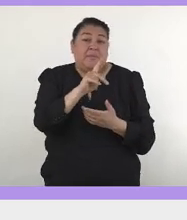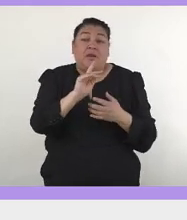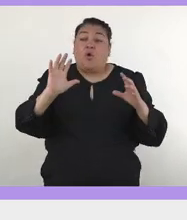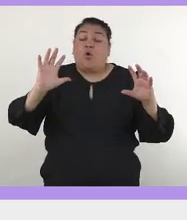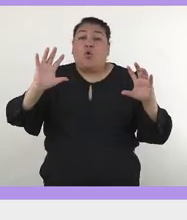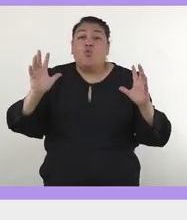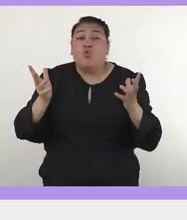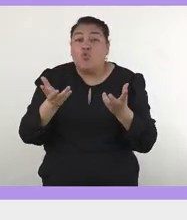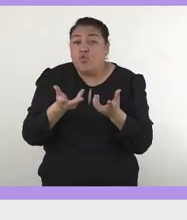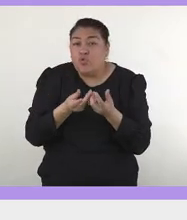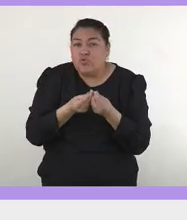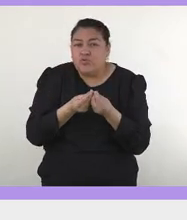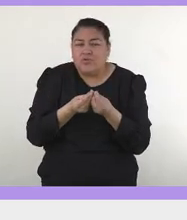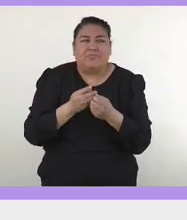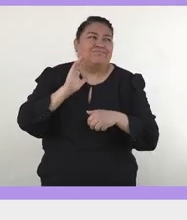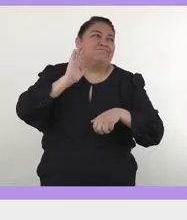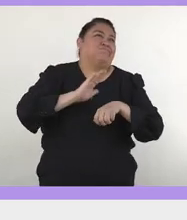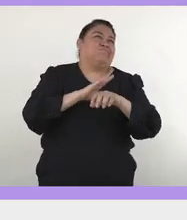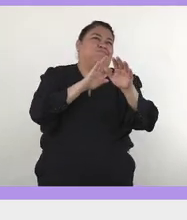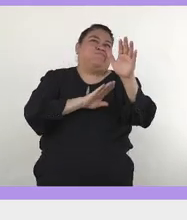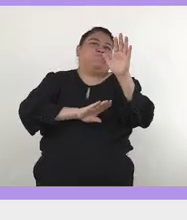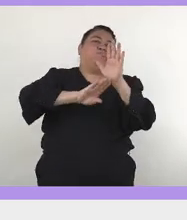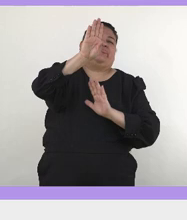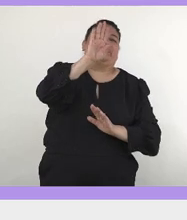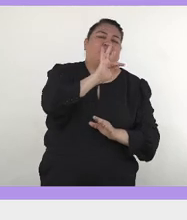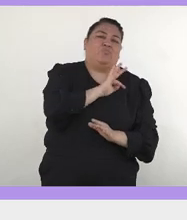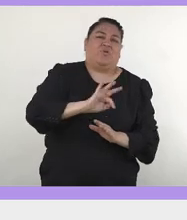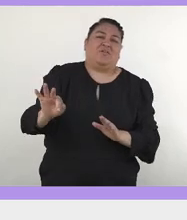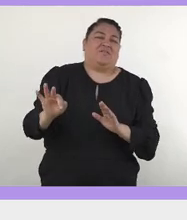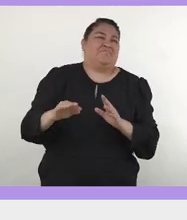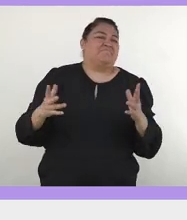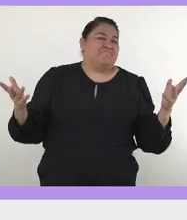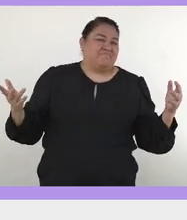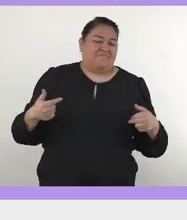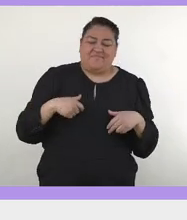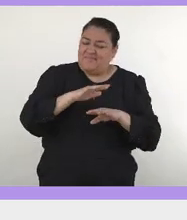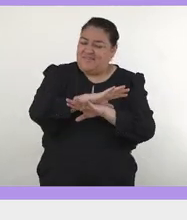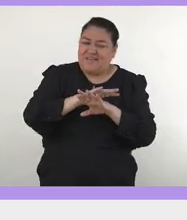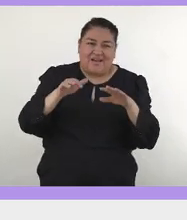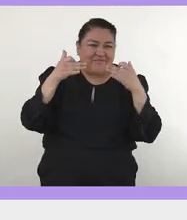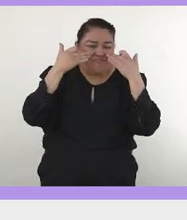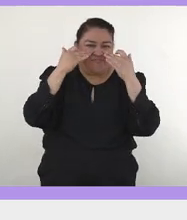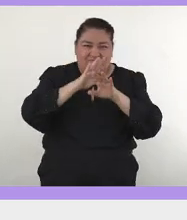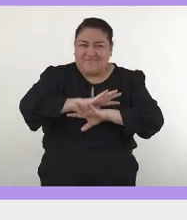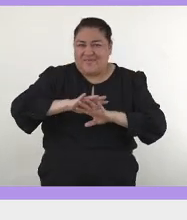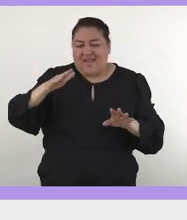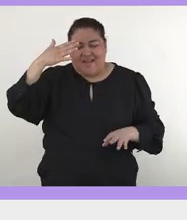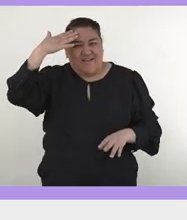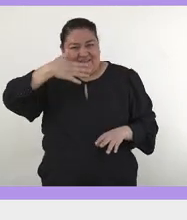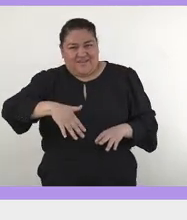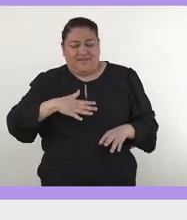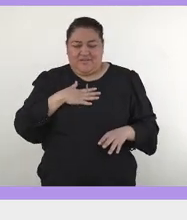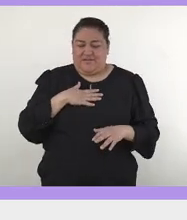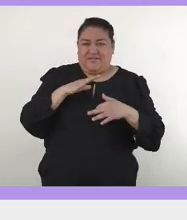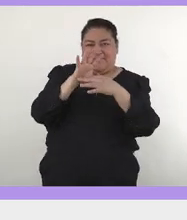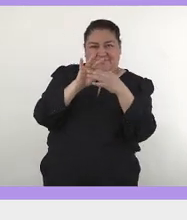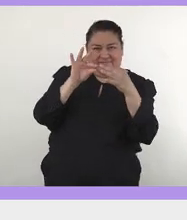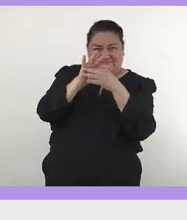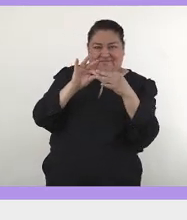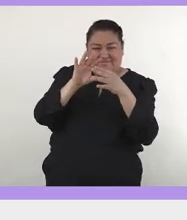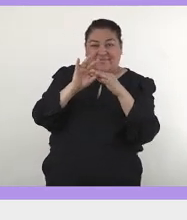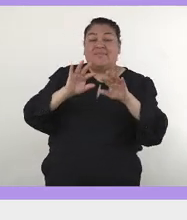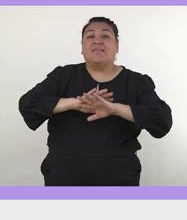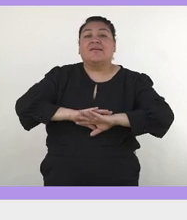colectivo, podemos hacer muchísimas más cosas. O sea, ya lo hemos visto. Ya se los dije, yo les dije las cosas más como,